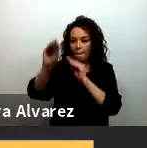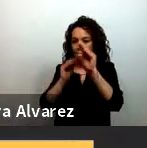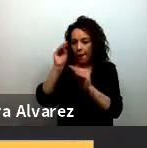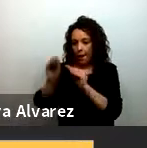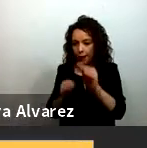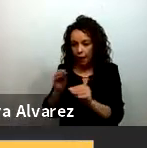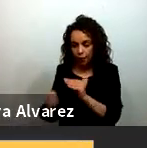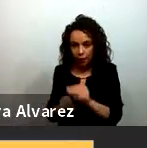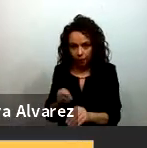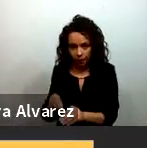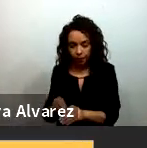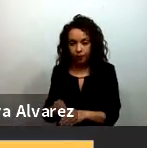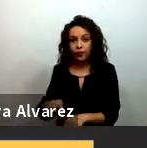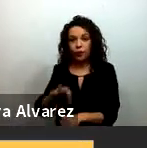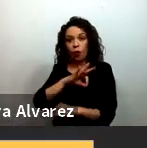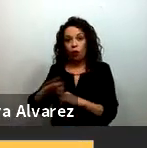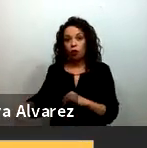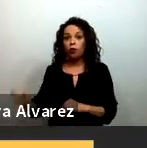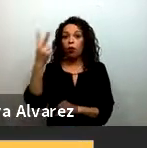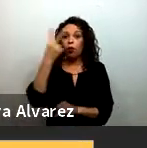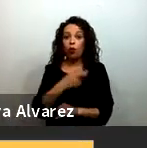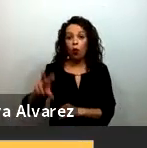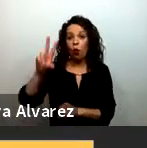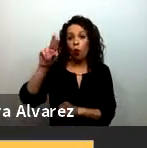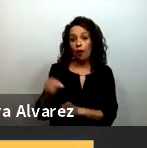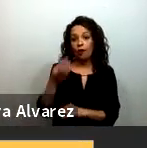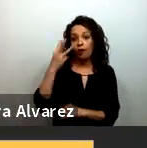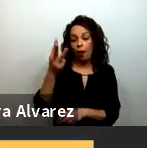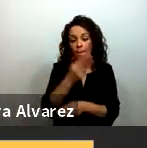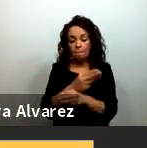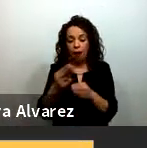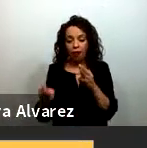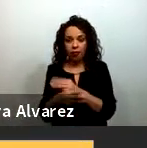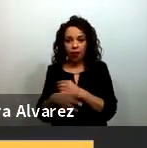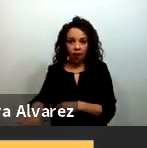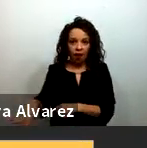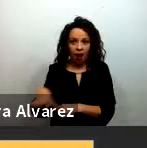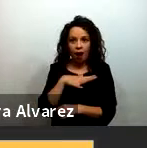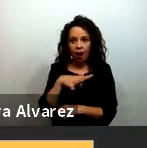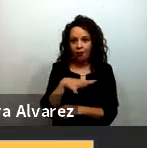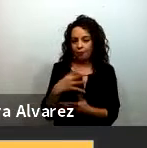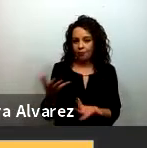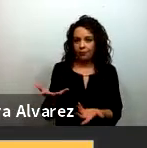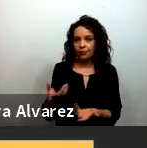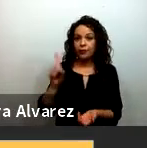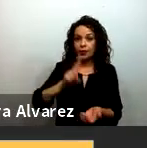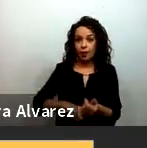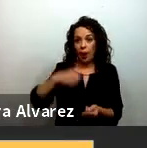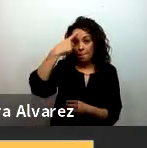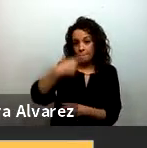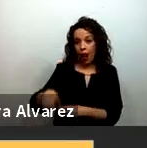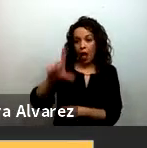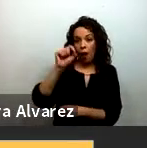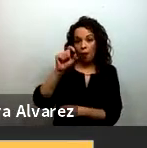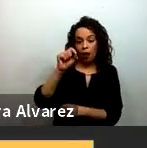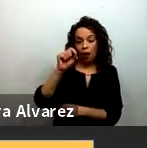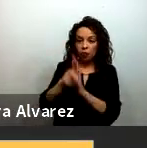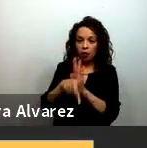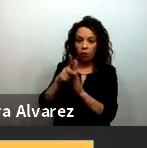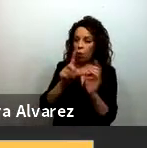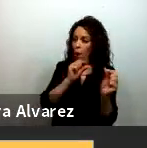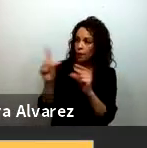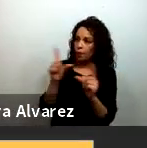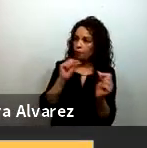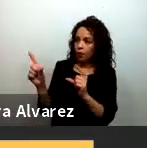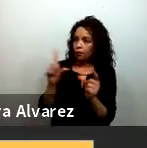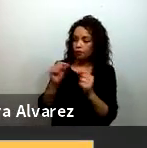audiovisuales de diferente naturaleza utilizamos 57 para la construcción de 20 cápsulas no sabemos de manera puntual cuántas